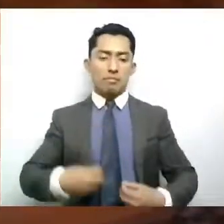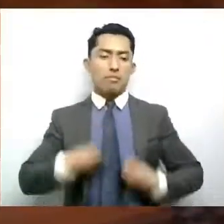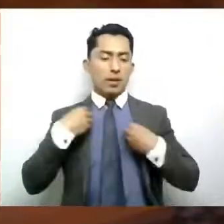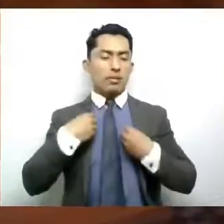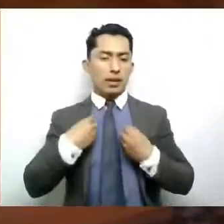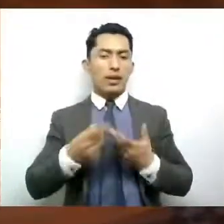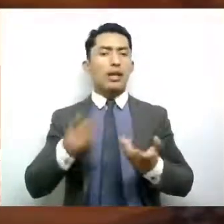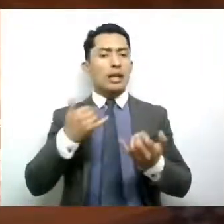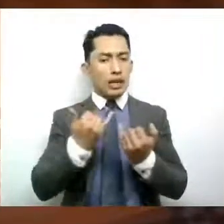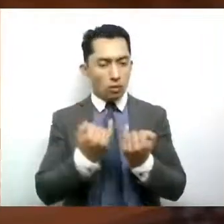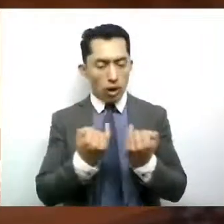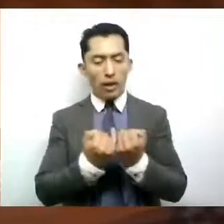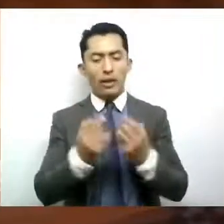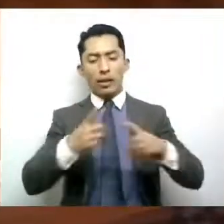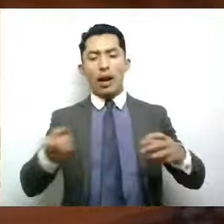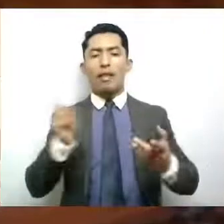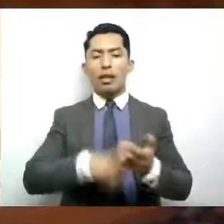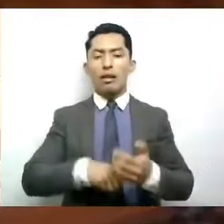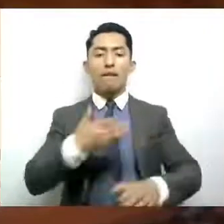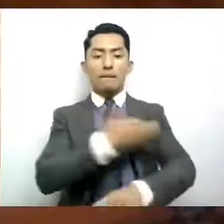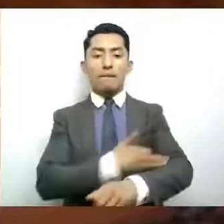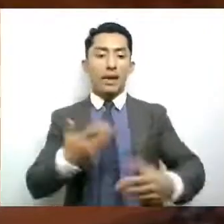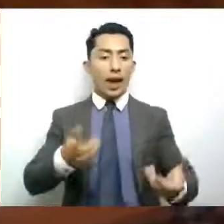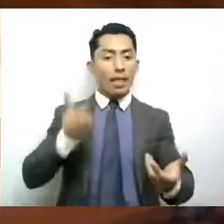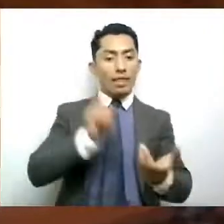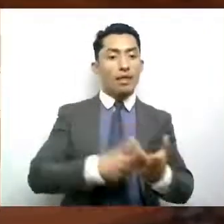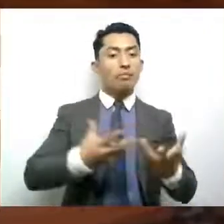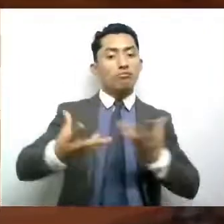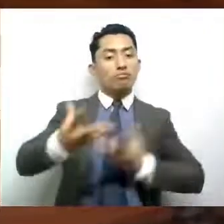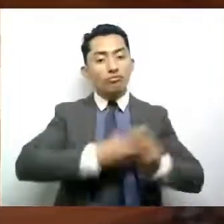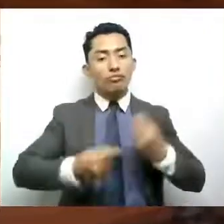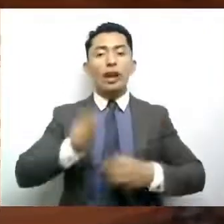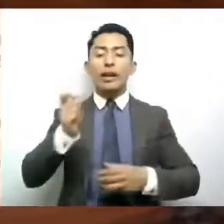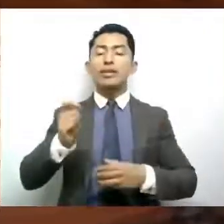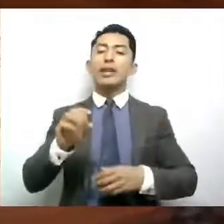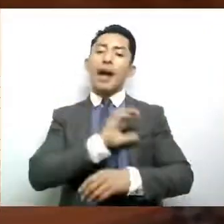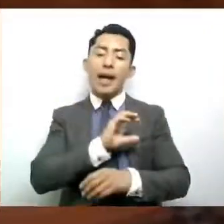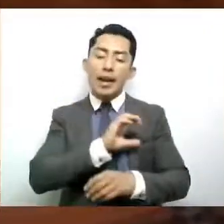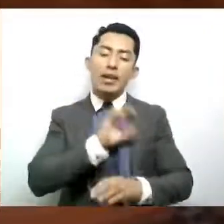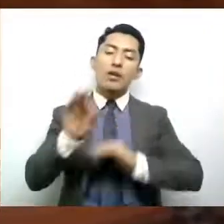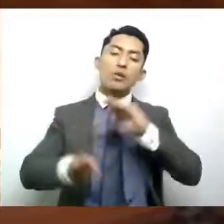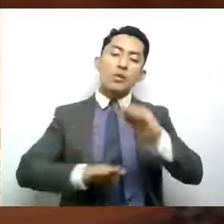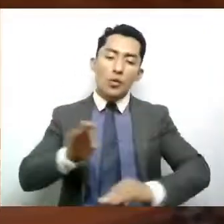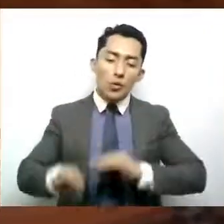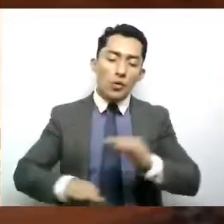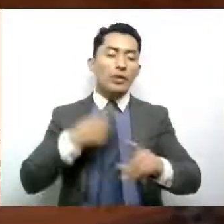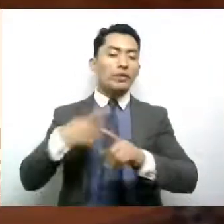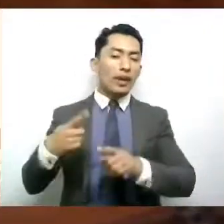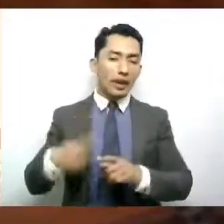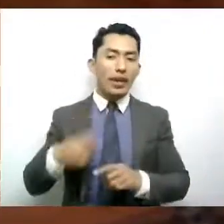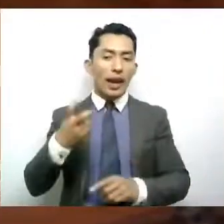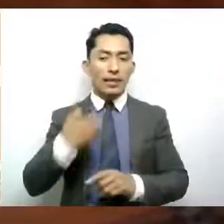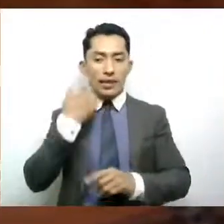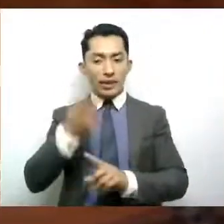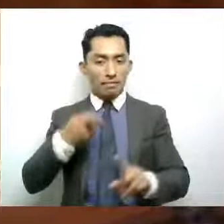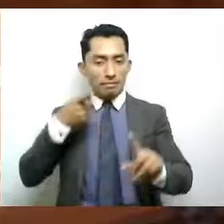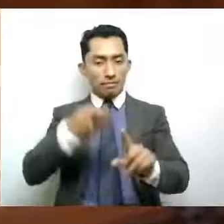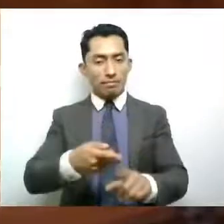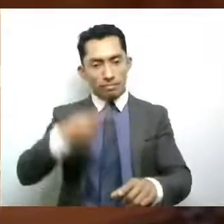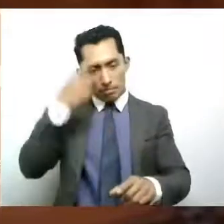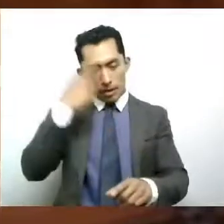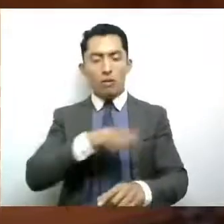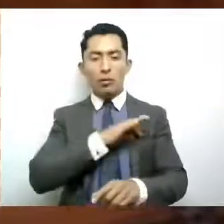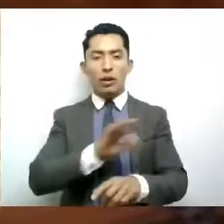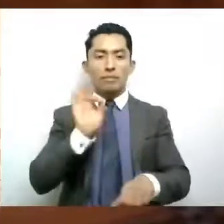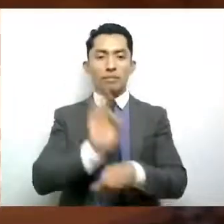desarrollarse en el seno de una familia que le brinde afecto y lo procure los cuidados tendientes a satisfacer